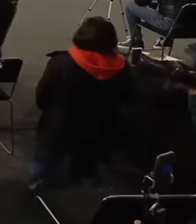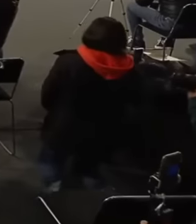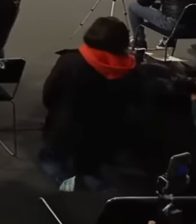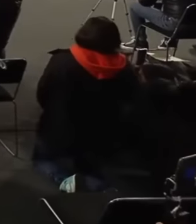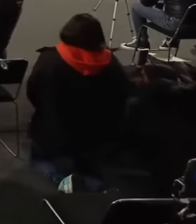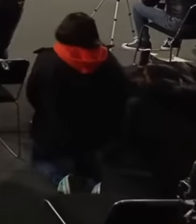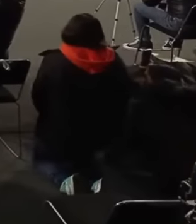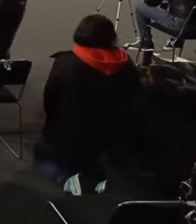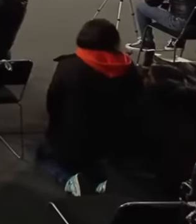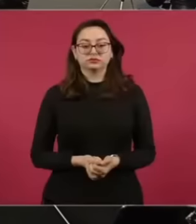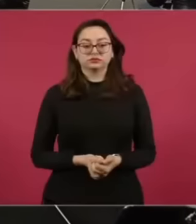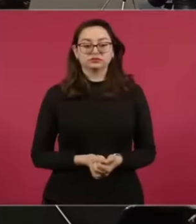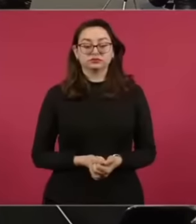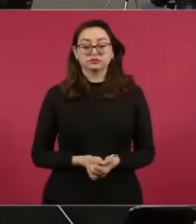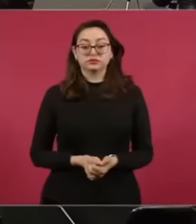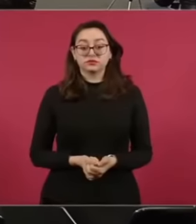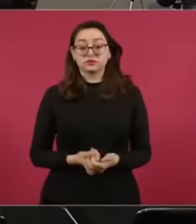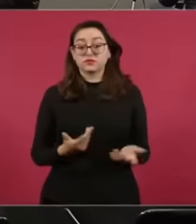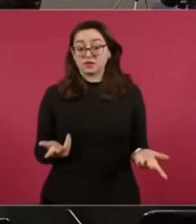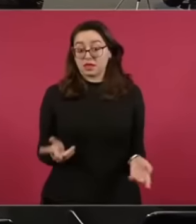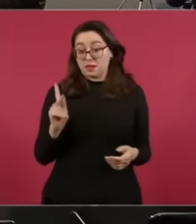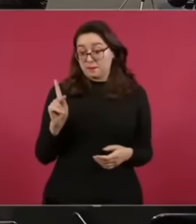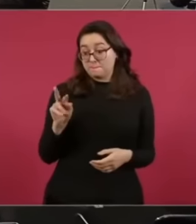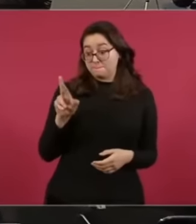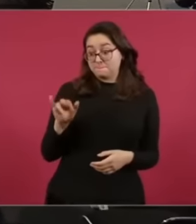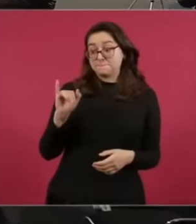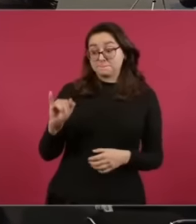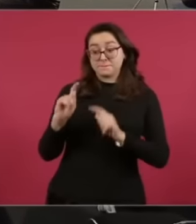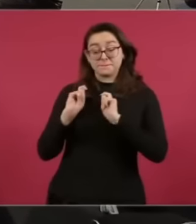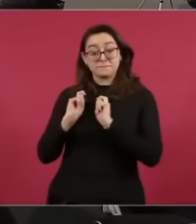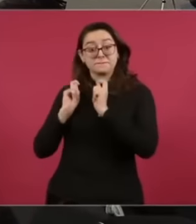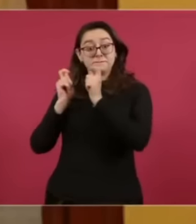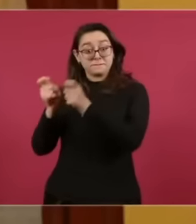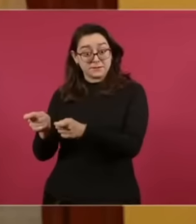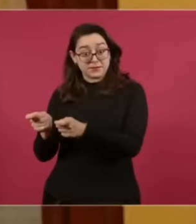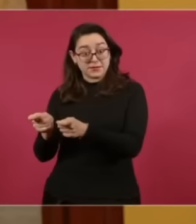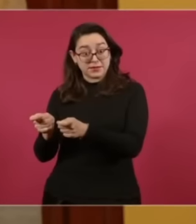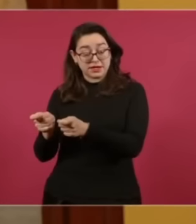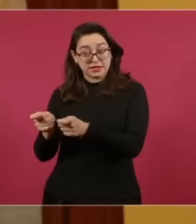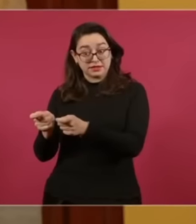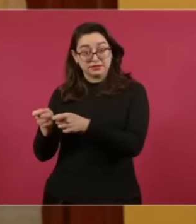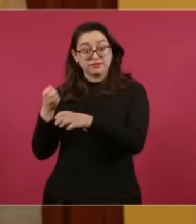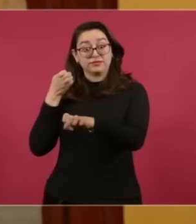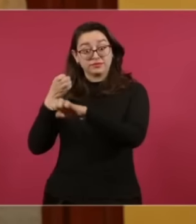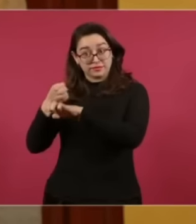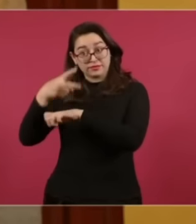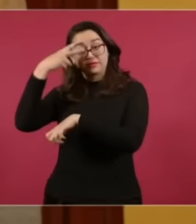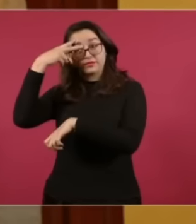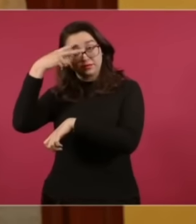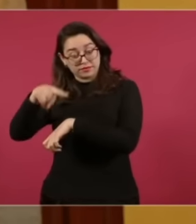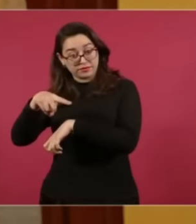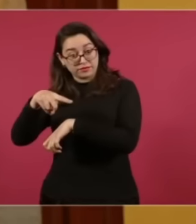La gobernatura Del Estado De México Y Coahuila